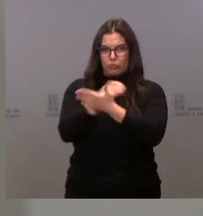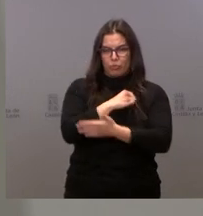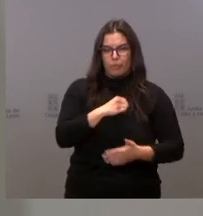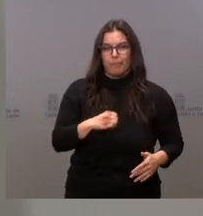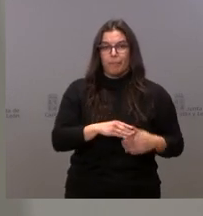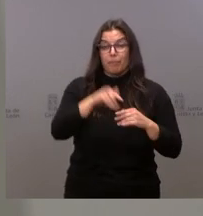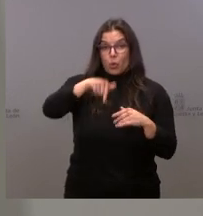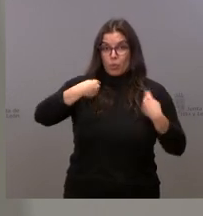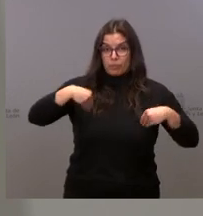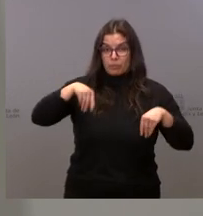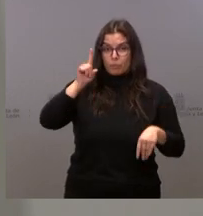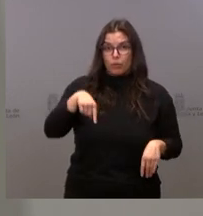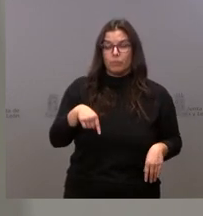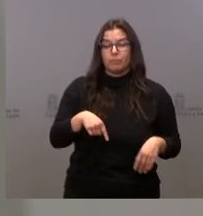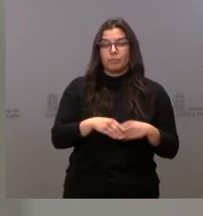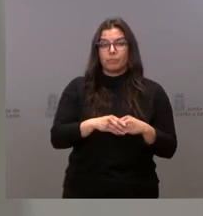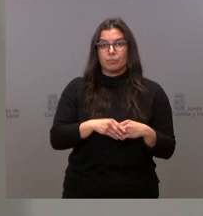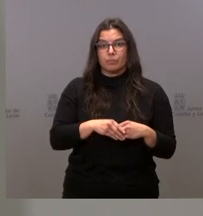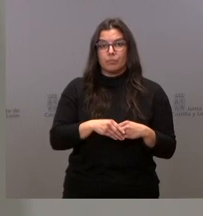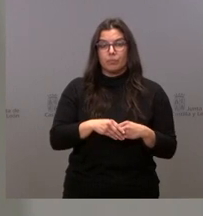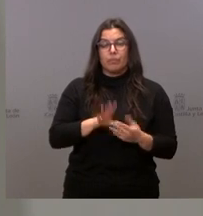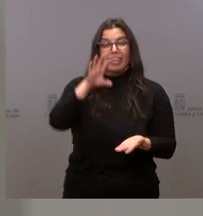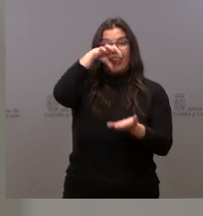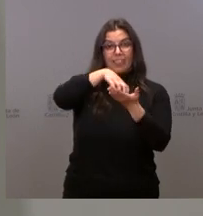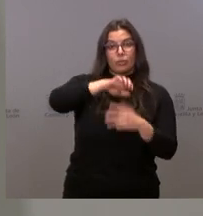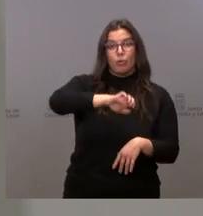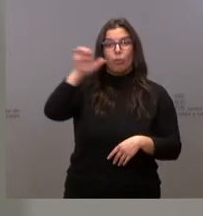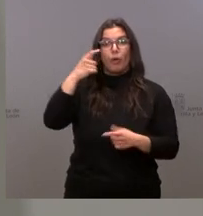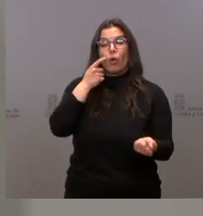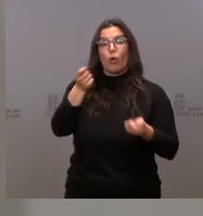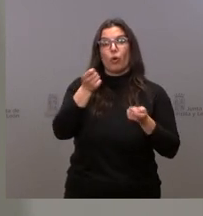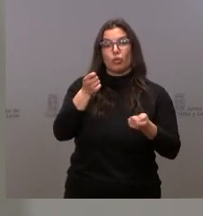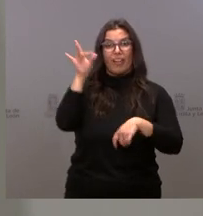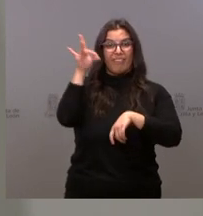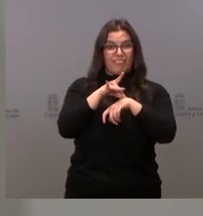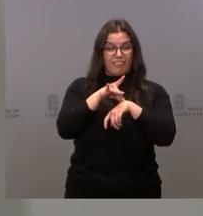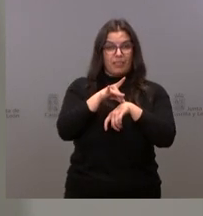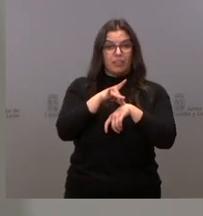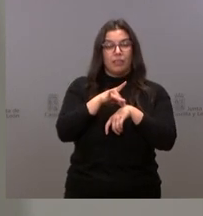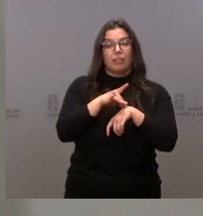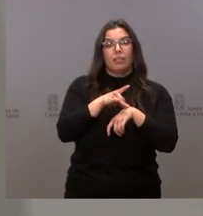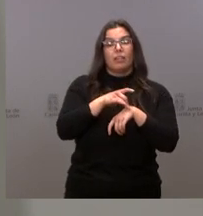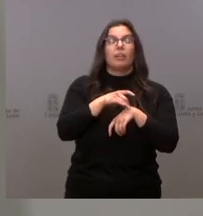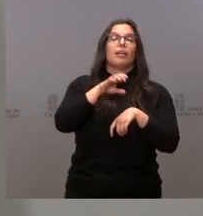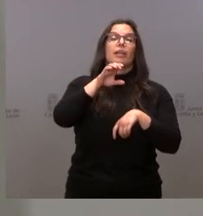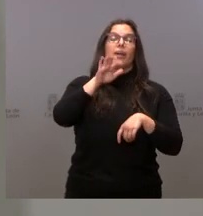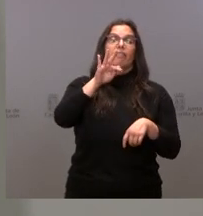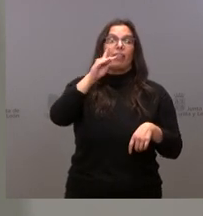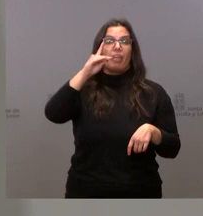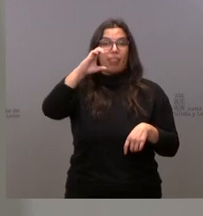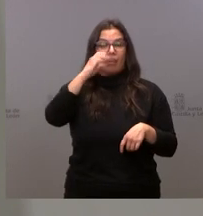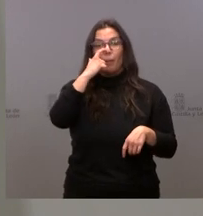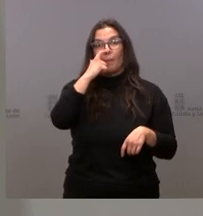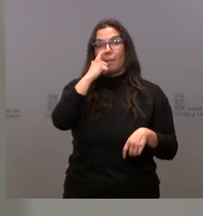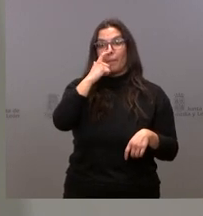Y hoy mismo el Centro Europeo de Control de Enfermedades, el ECDC, en un